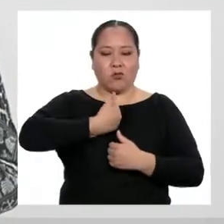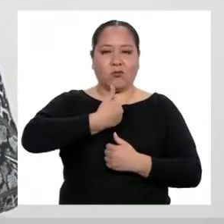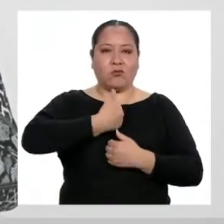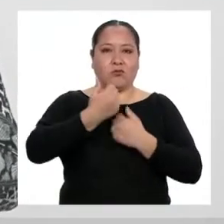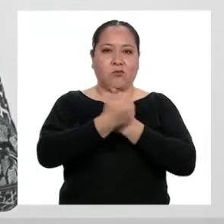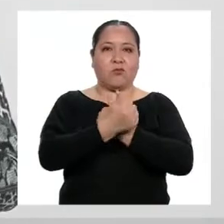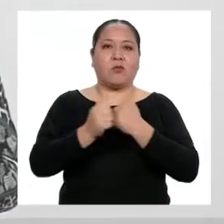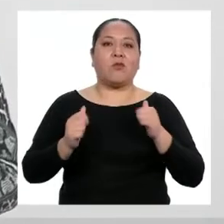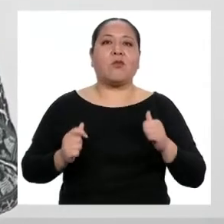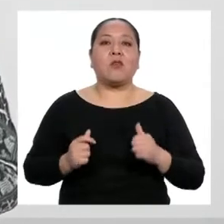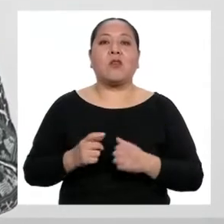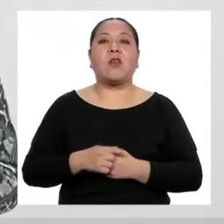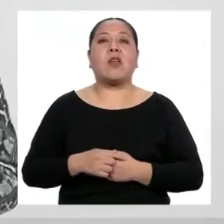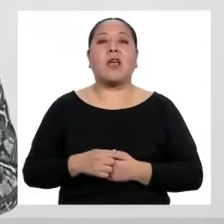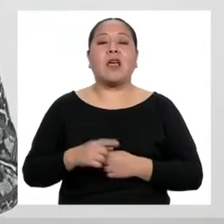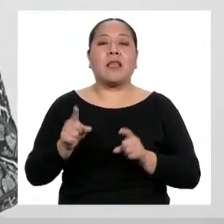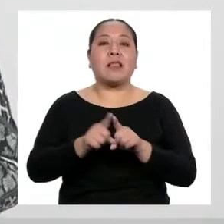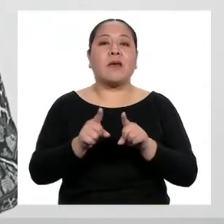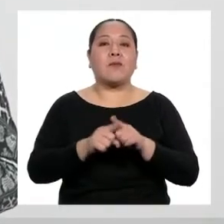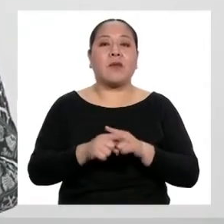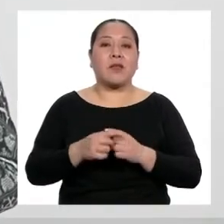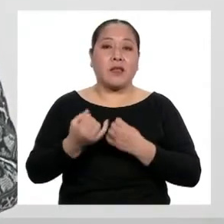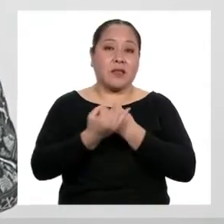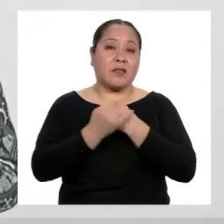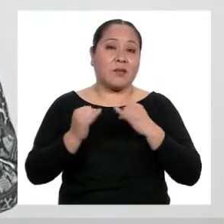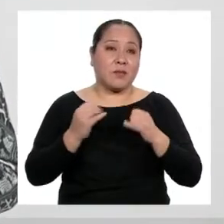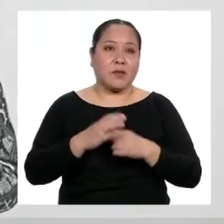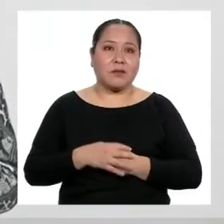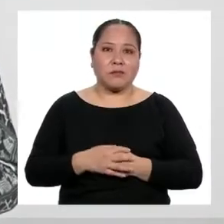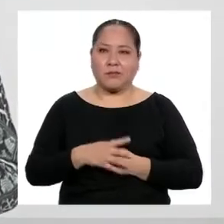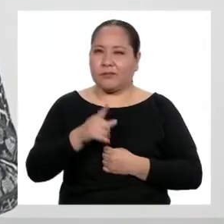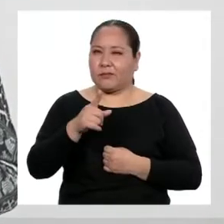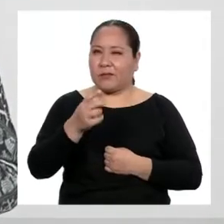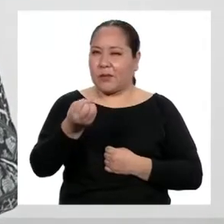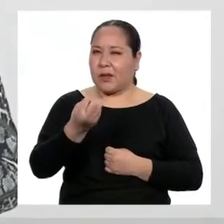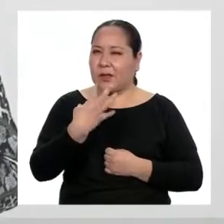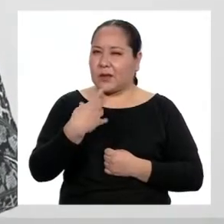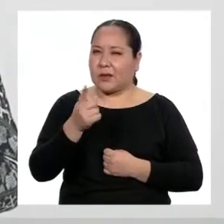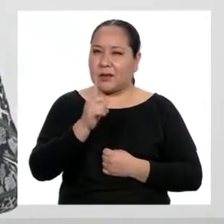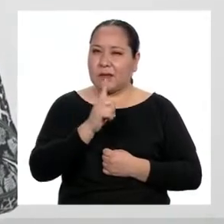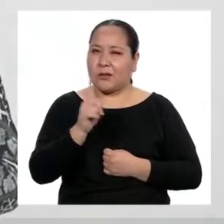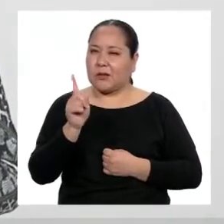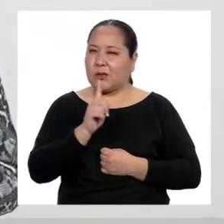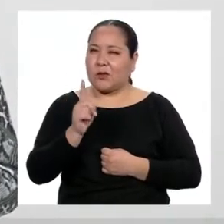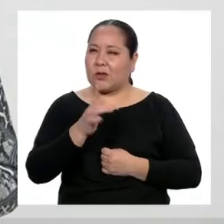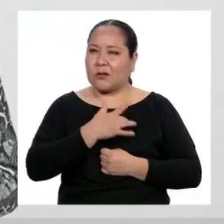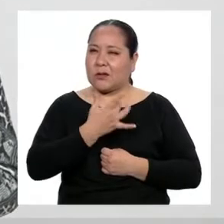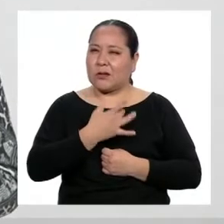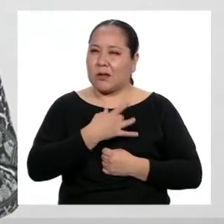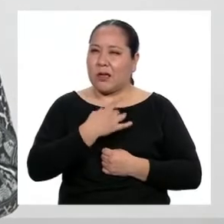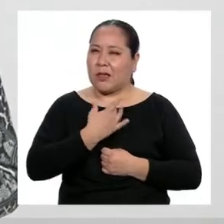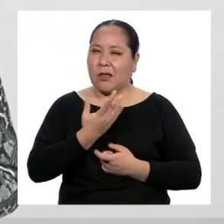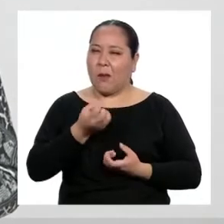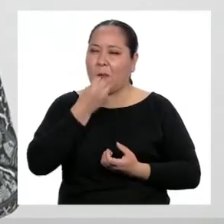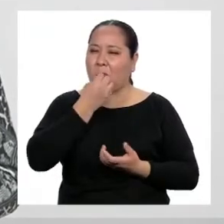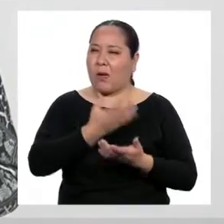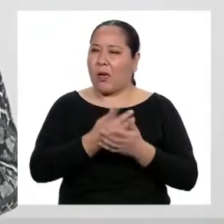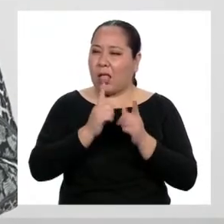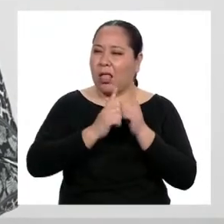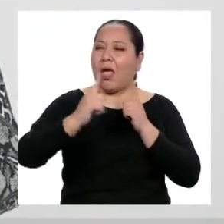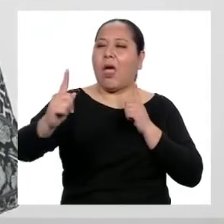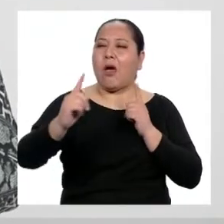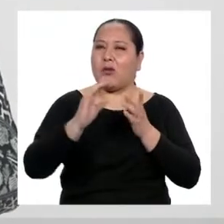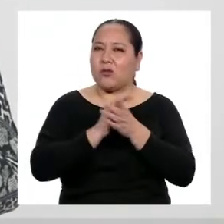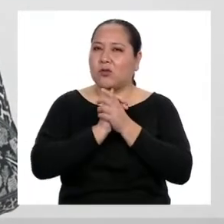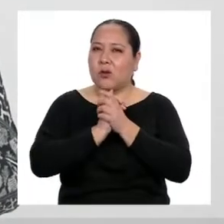Seguramente, además de lo que me has dicho, no le ha hecho sentir muy bien el estar lejos de sus compañeros por la pandemia.